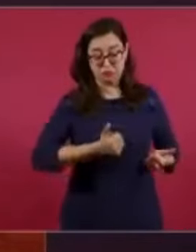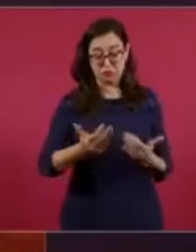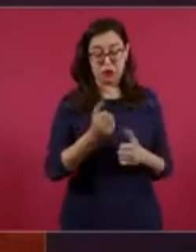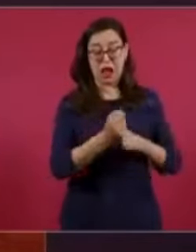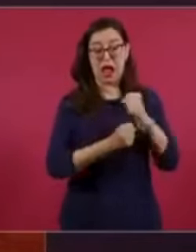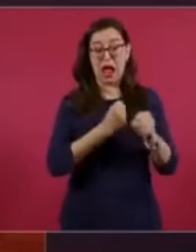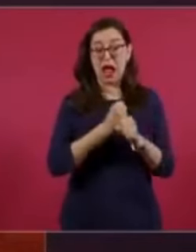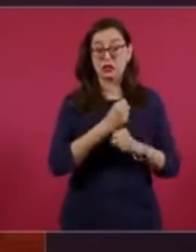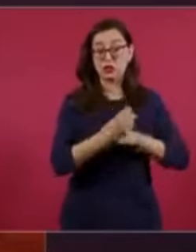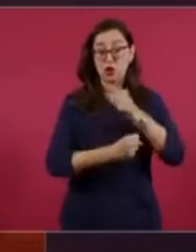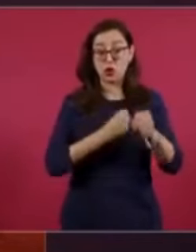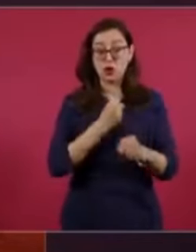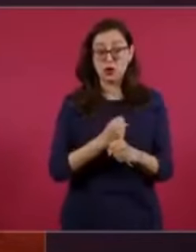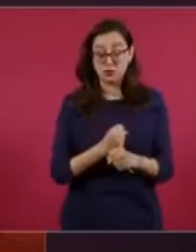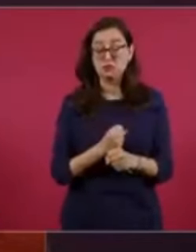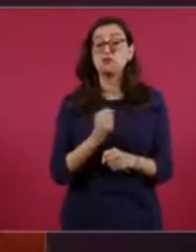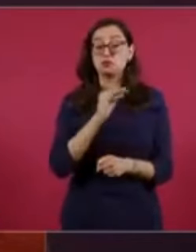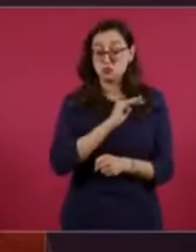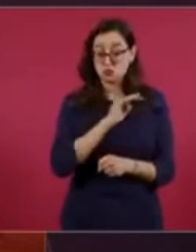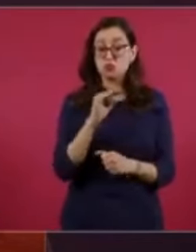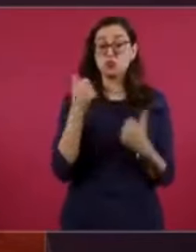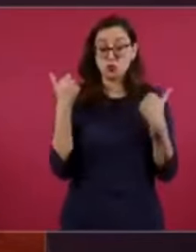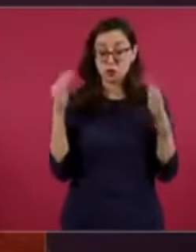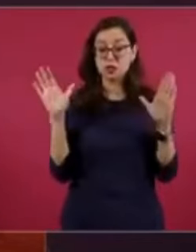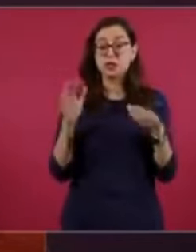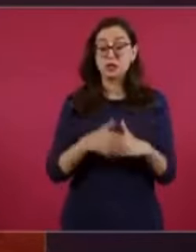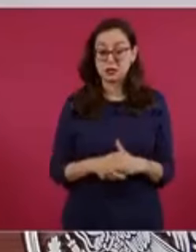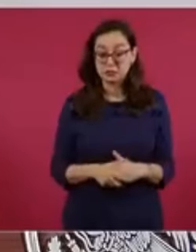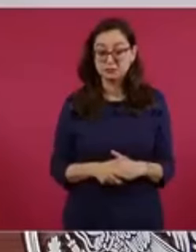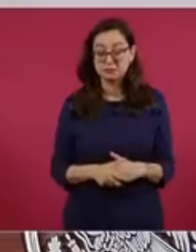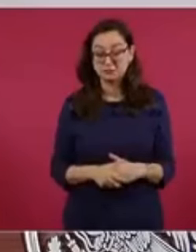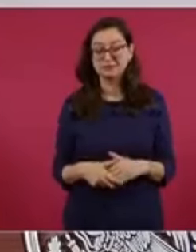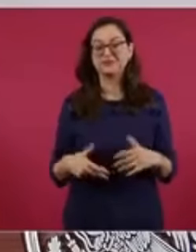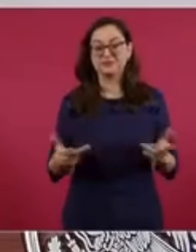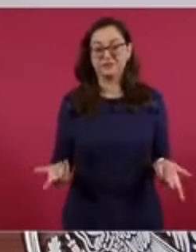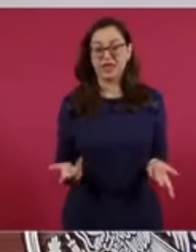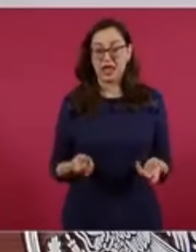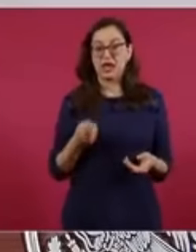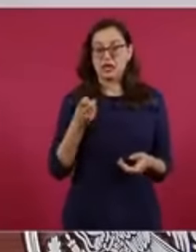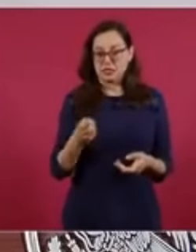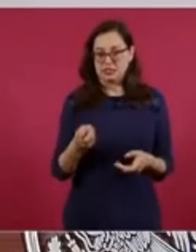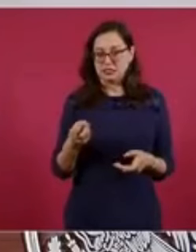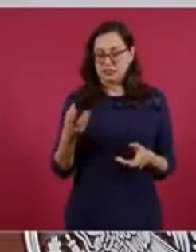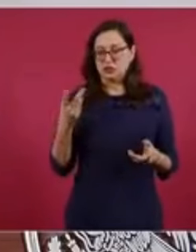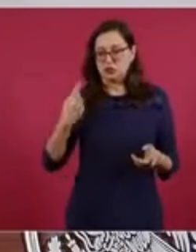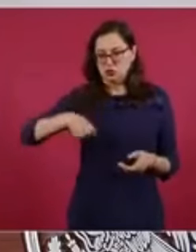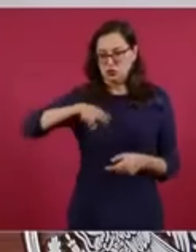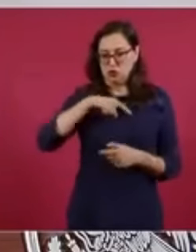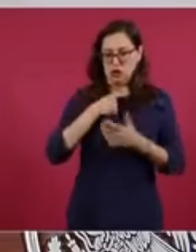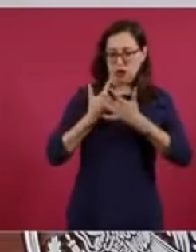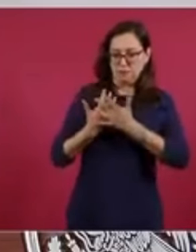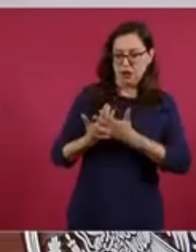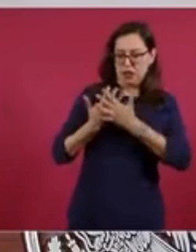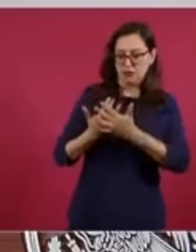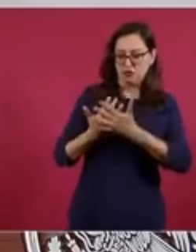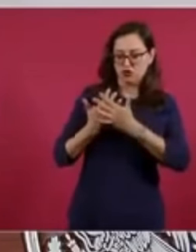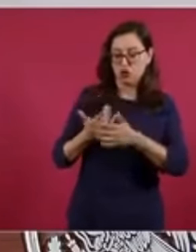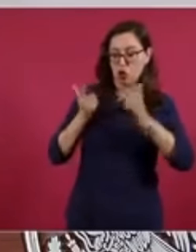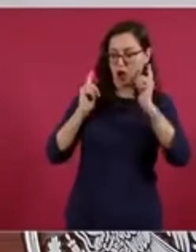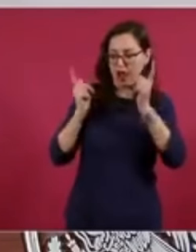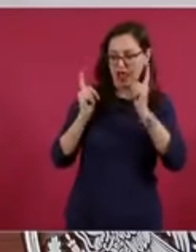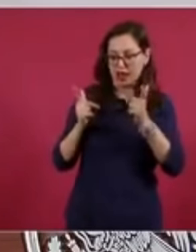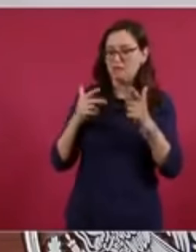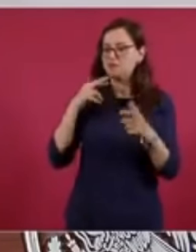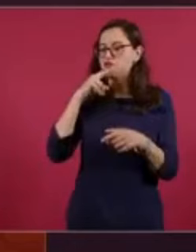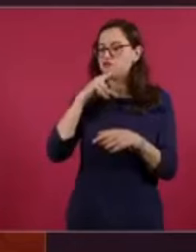capacidad, se van a empezar a desarrollar los dos, las dos terminales especializadas, es